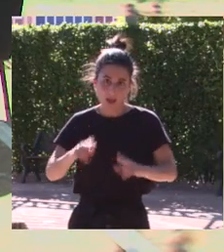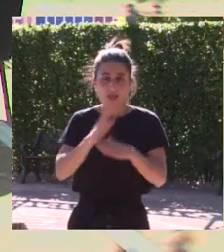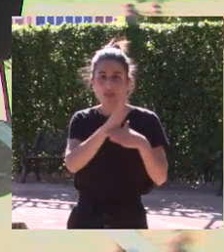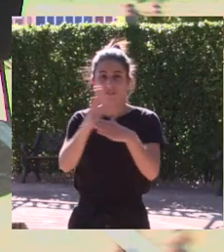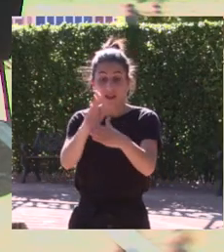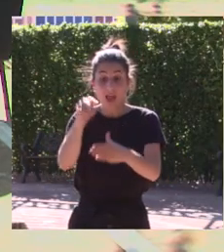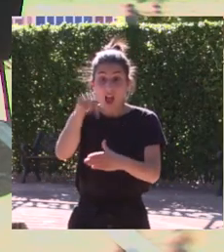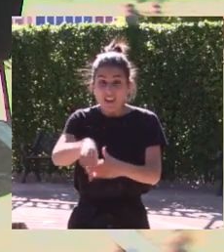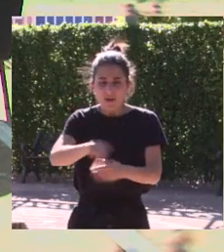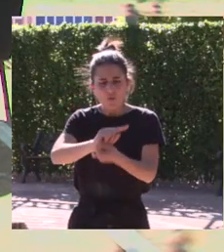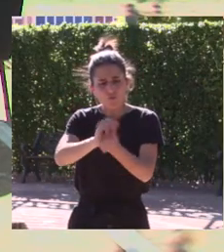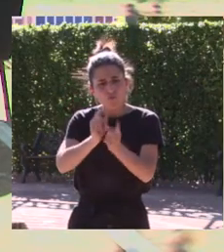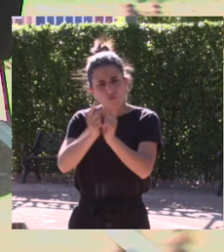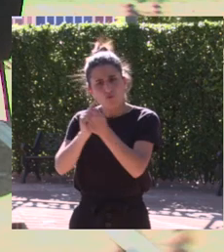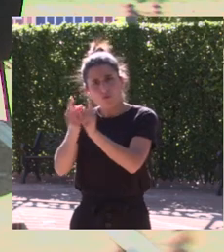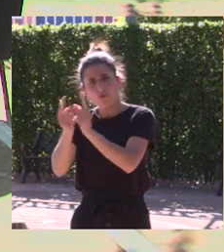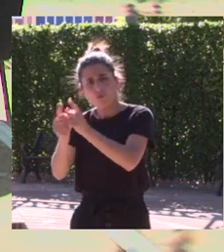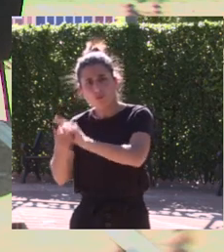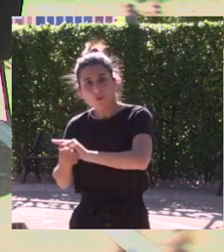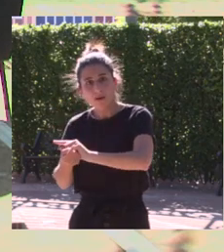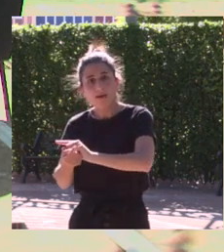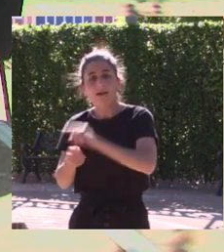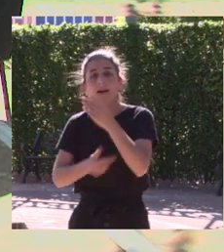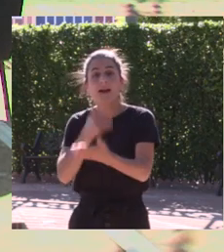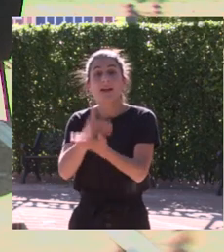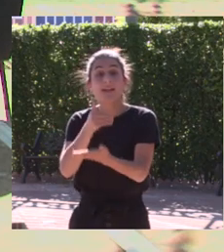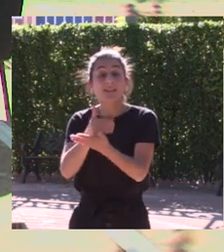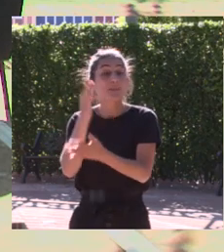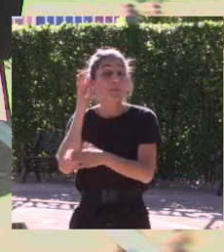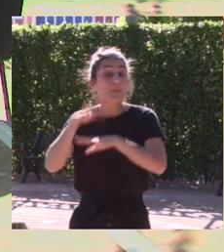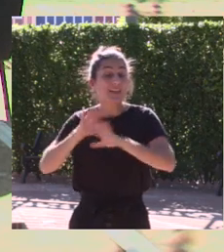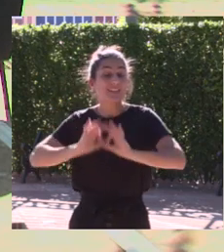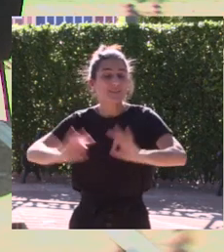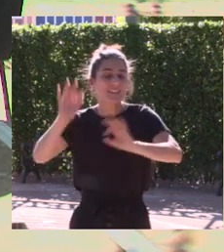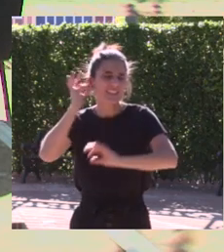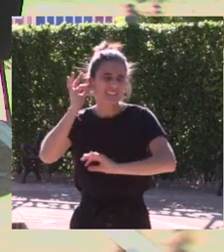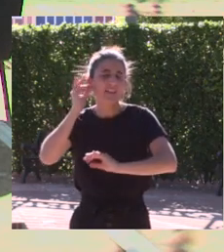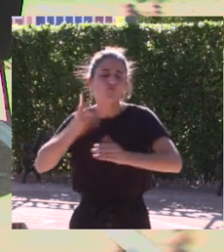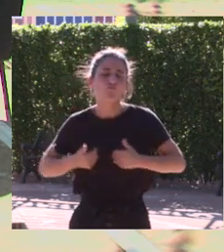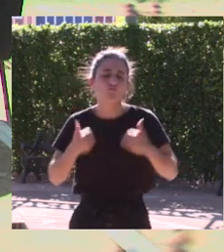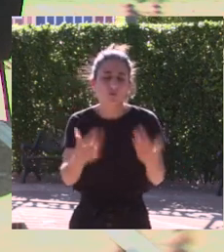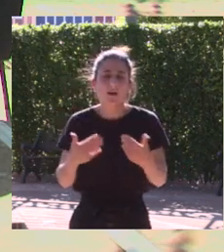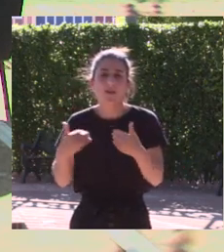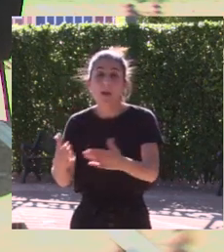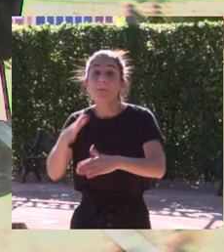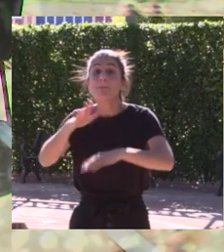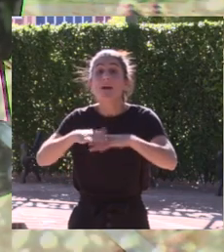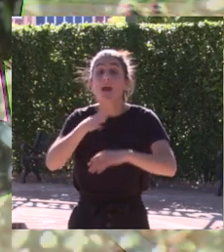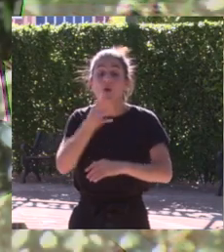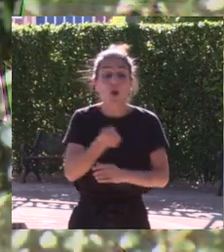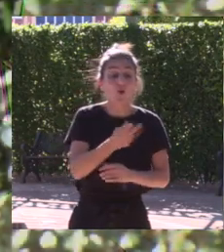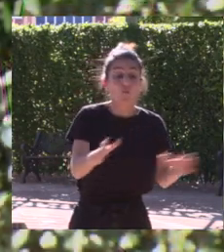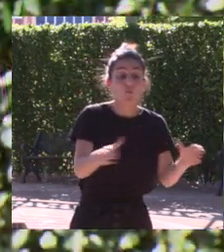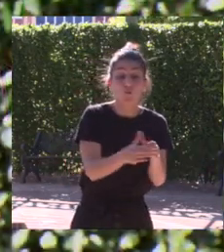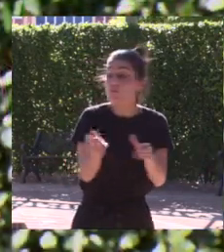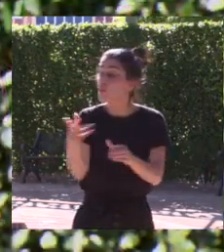vela allí se han tomado muchos cambios se han incluido más clases para las chicas para que ellas puedan ir ahora en